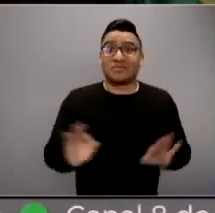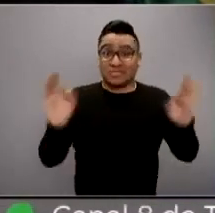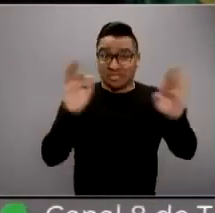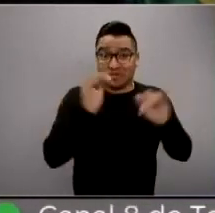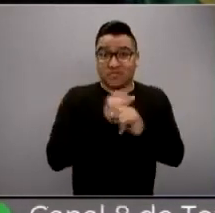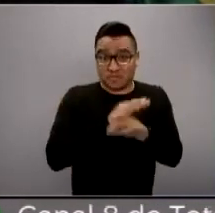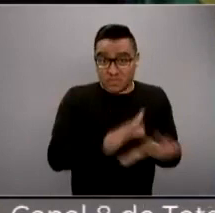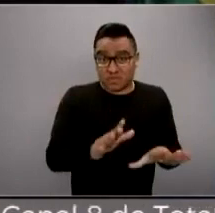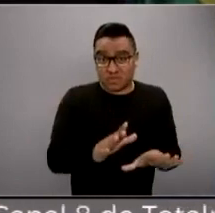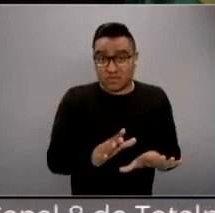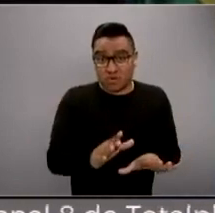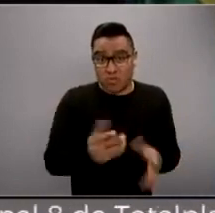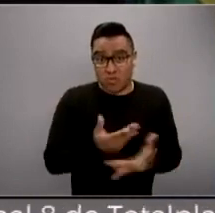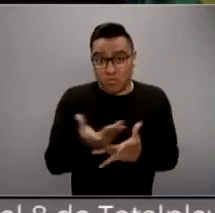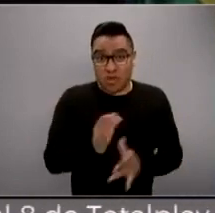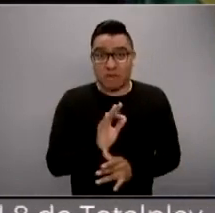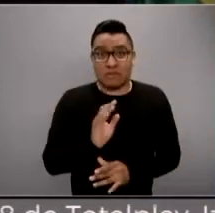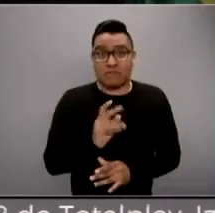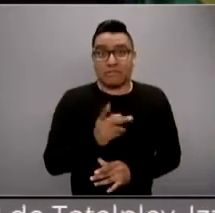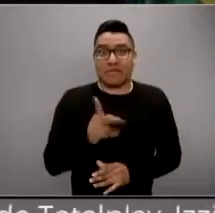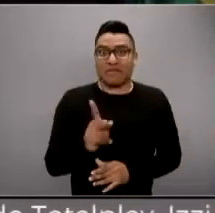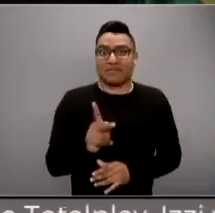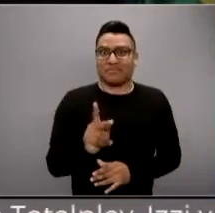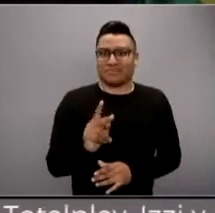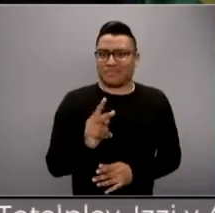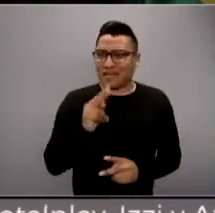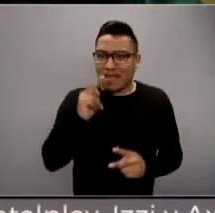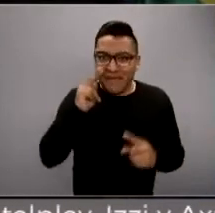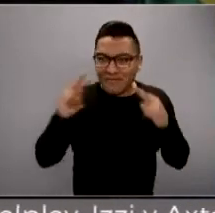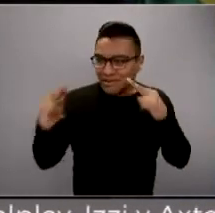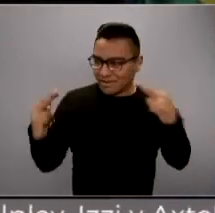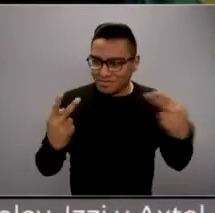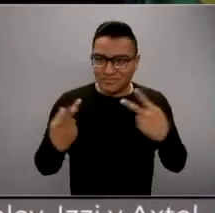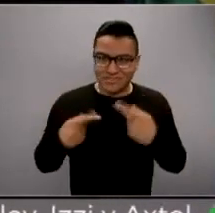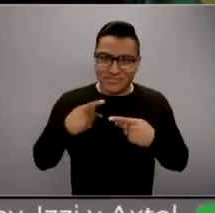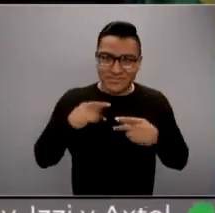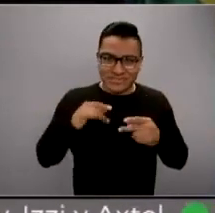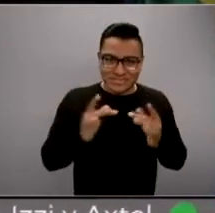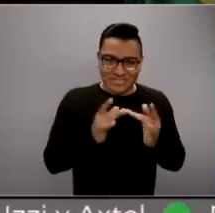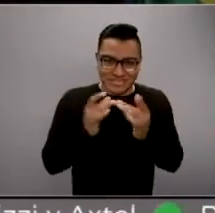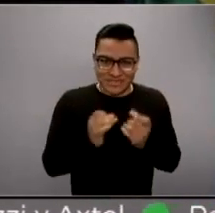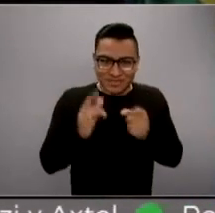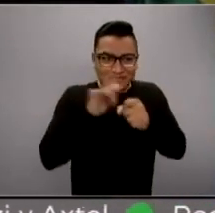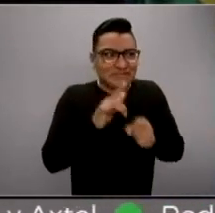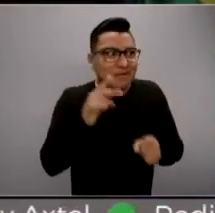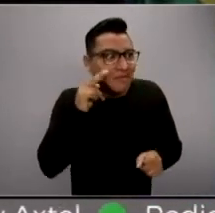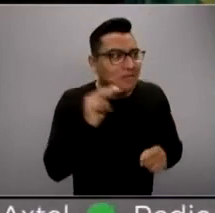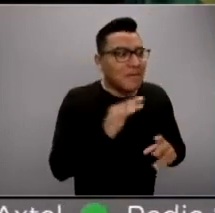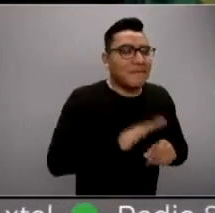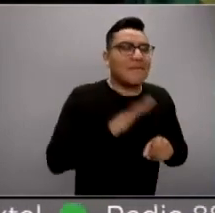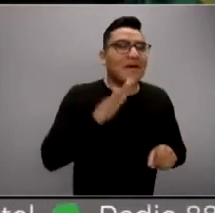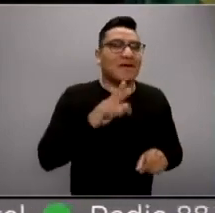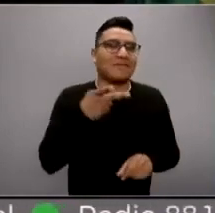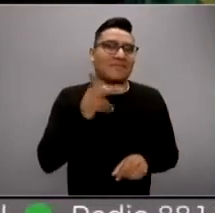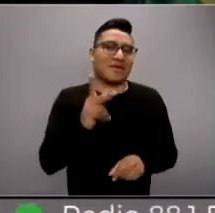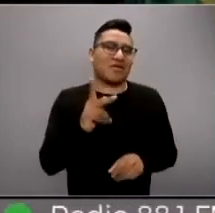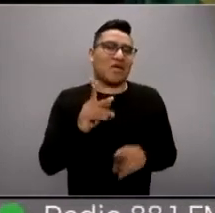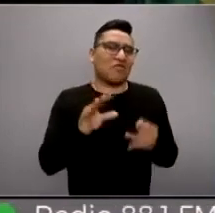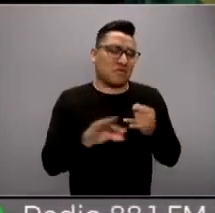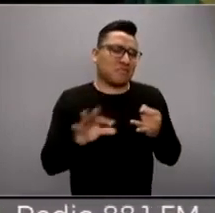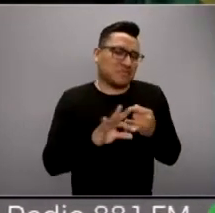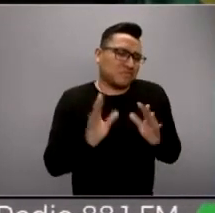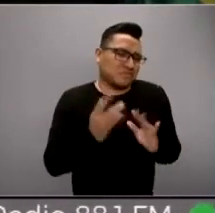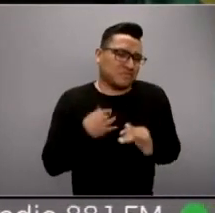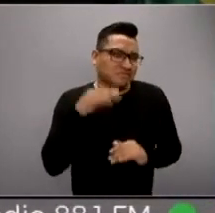mucho miedo el pensar qué más están observando estas personas acerca de nosotros y nosotros. Pero en últimas, en este caso en particular,